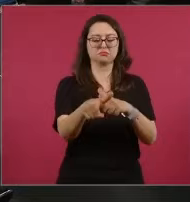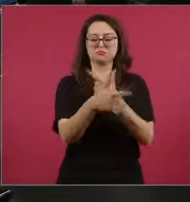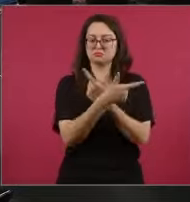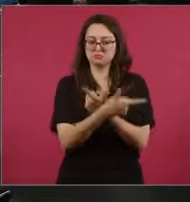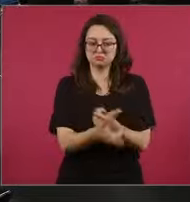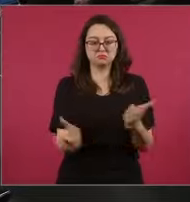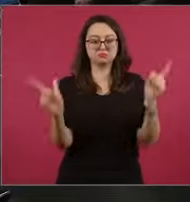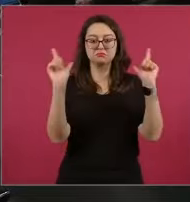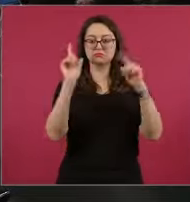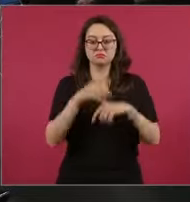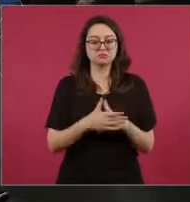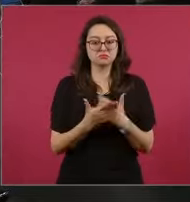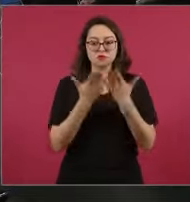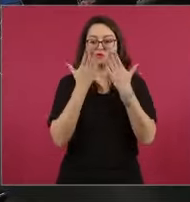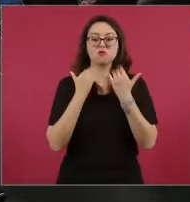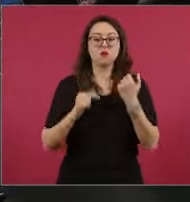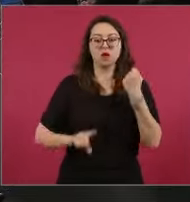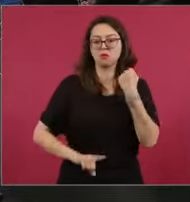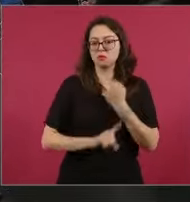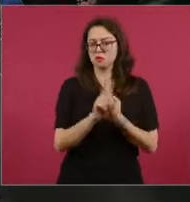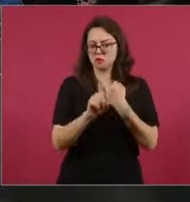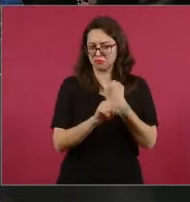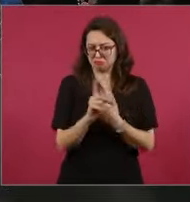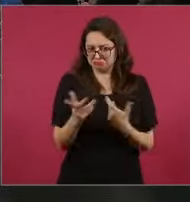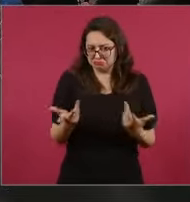libertades, no hay ningún problema de nada